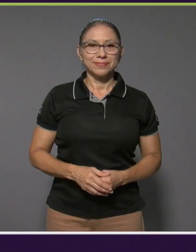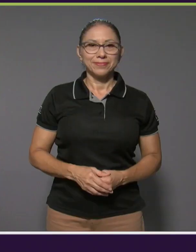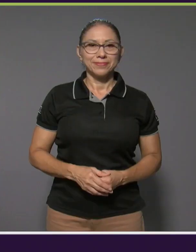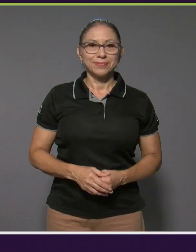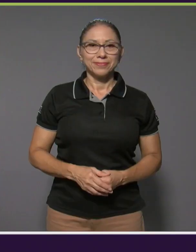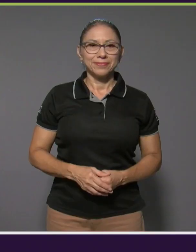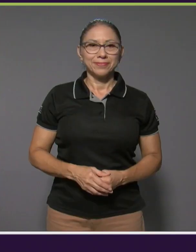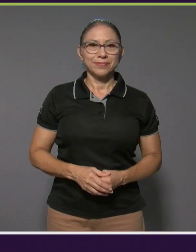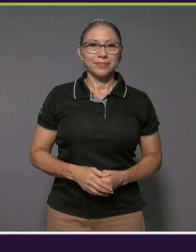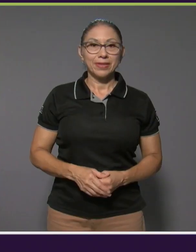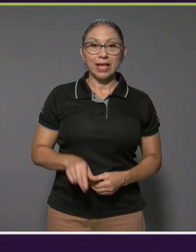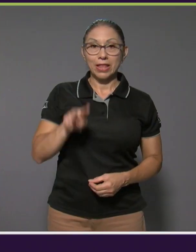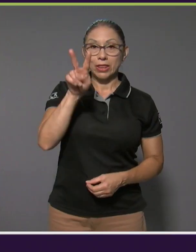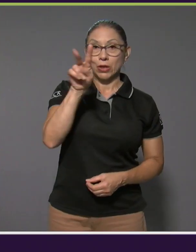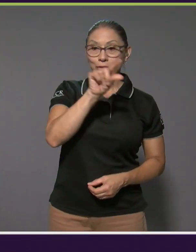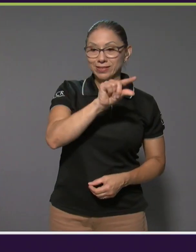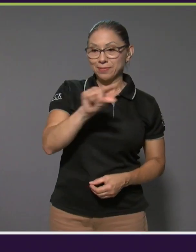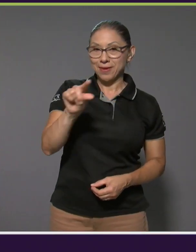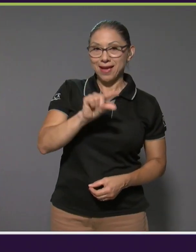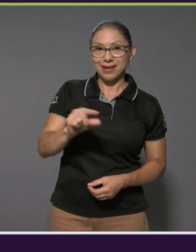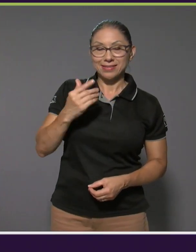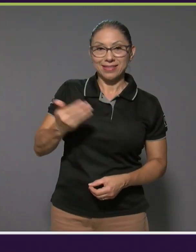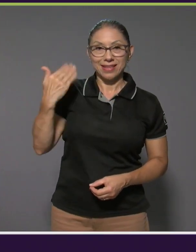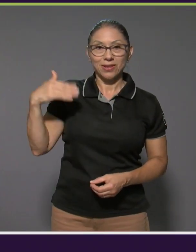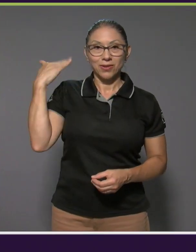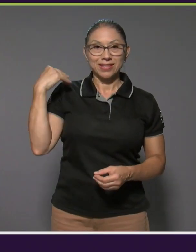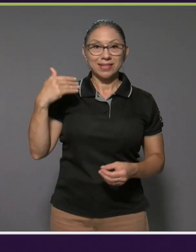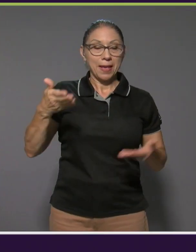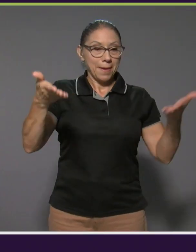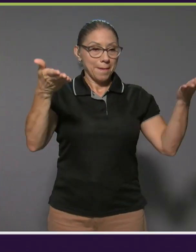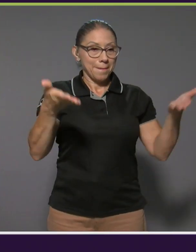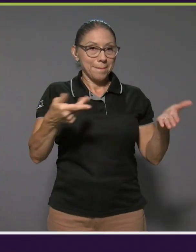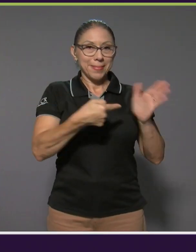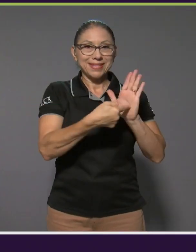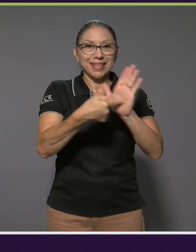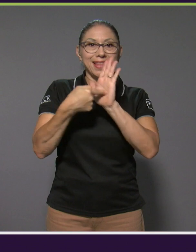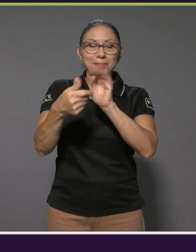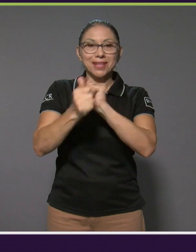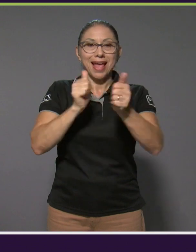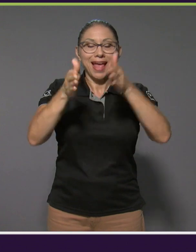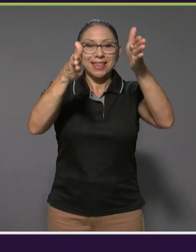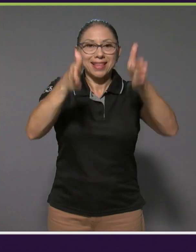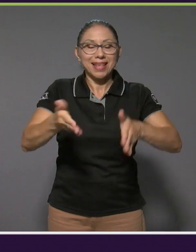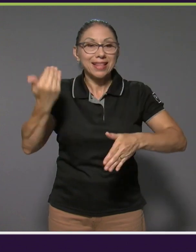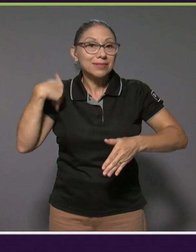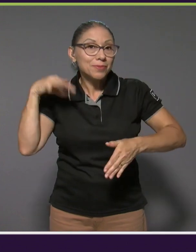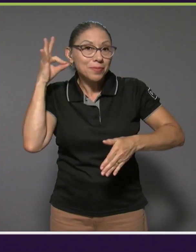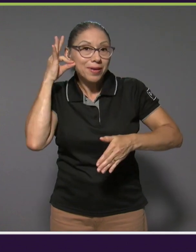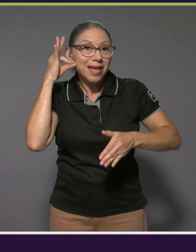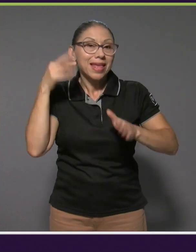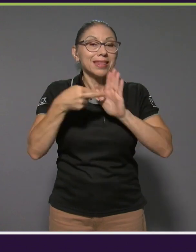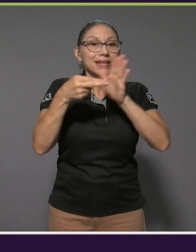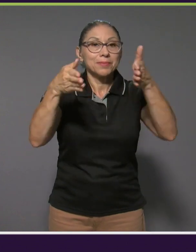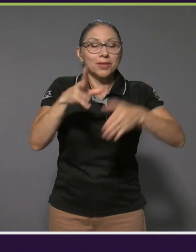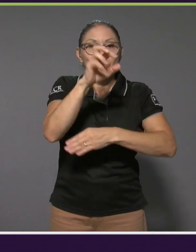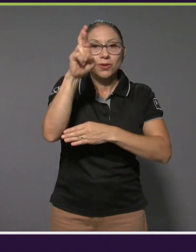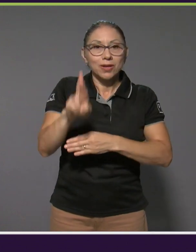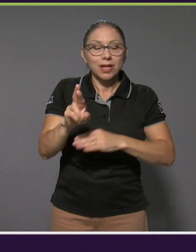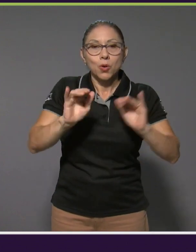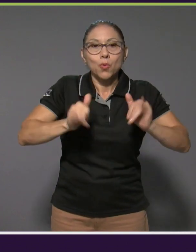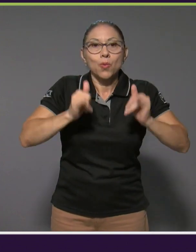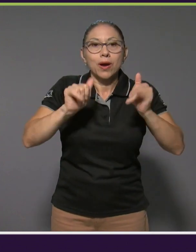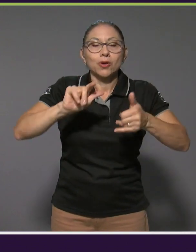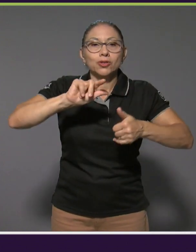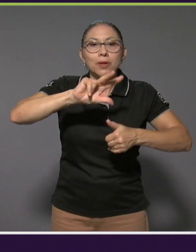En las dos semanas anteriores le presentamos a las y los atletas de la delegación costarricense en los Juegos para Panamericanos